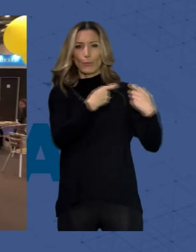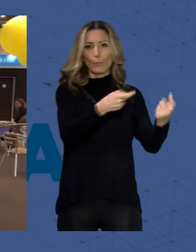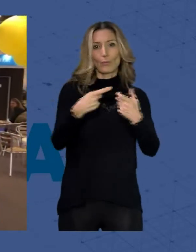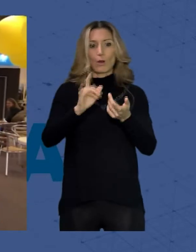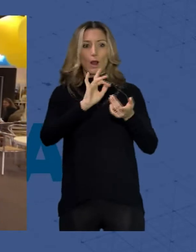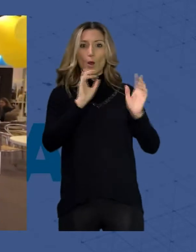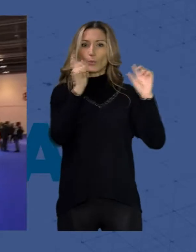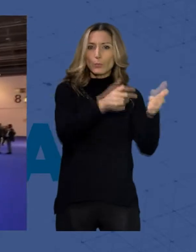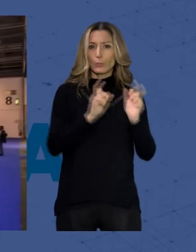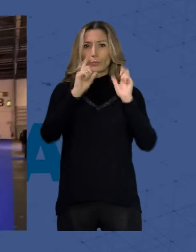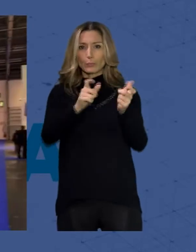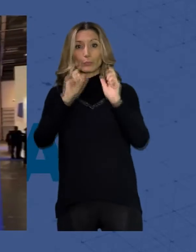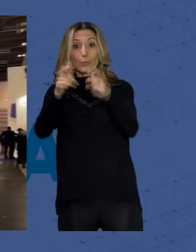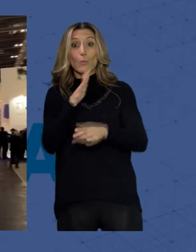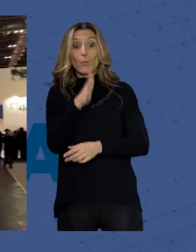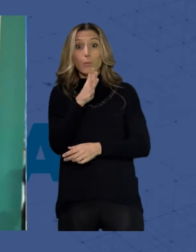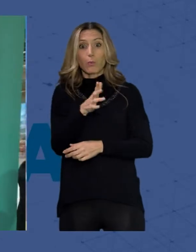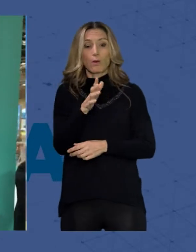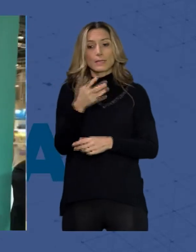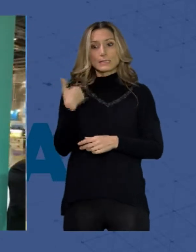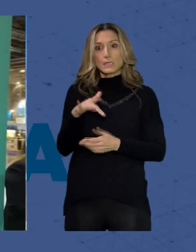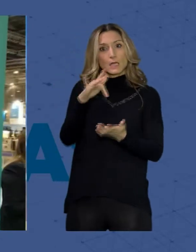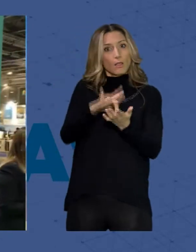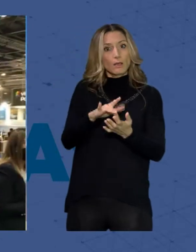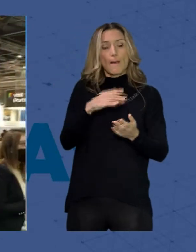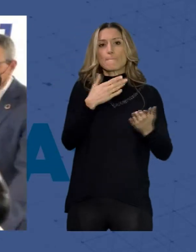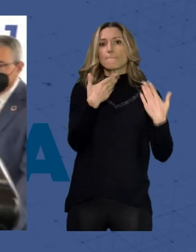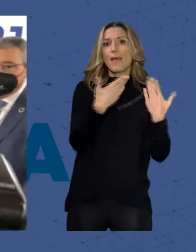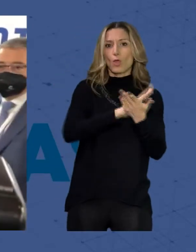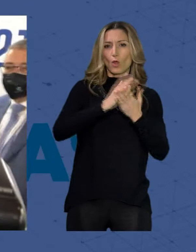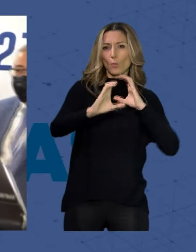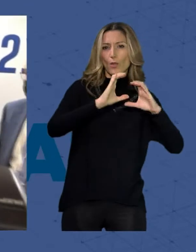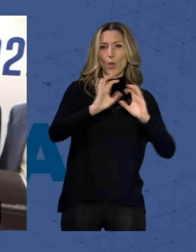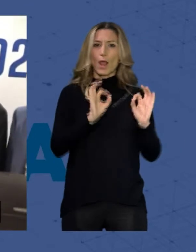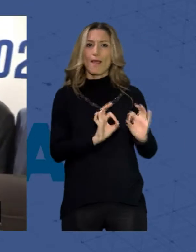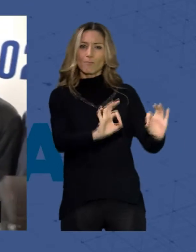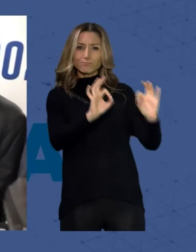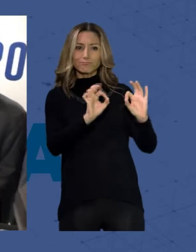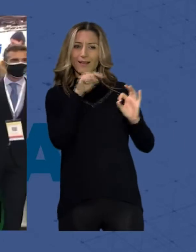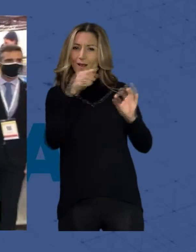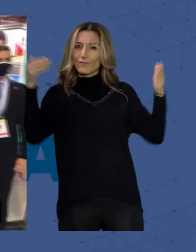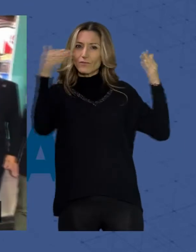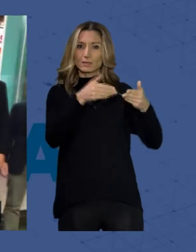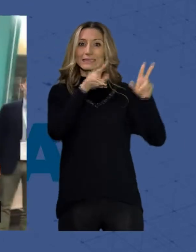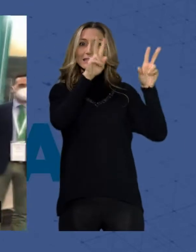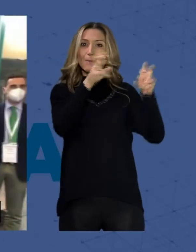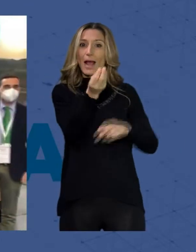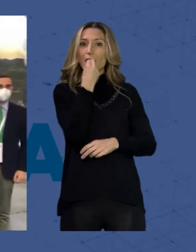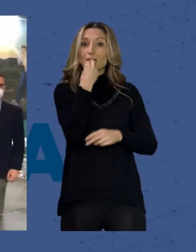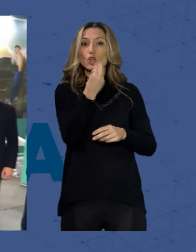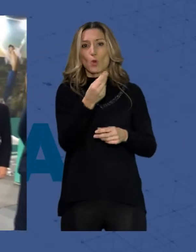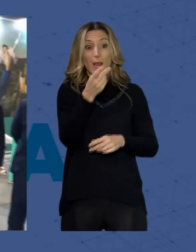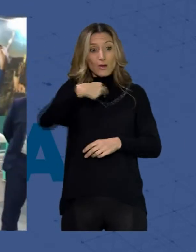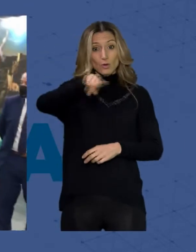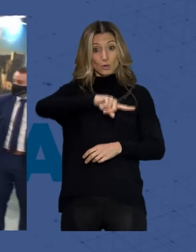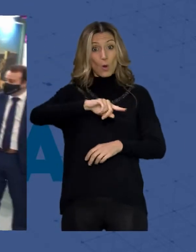reunirnos. Desde medios de comunicación especializados que abordan el tema de la gastronomía, que es tan importante para todos nosotros.